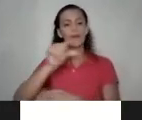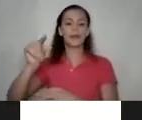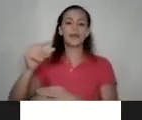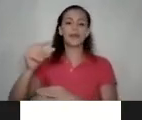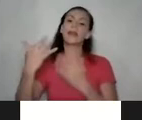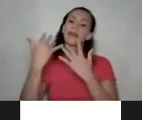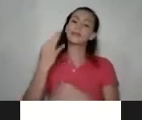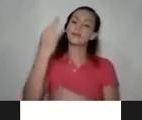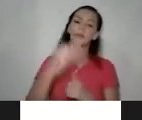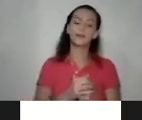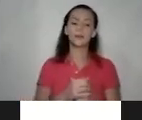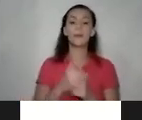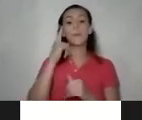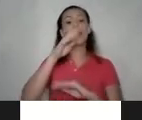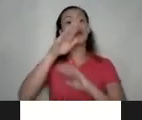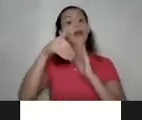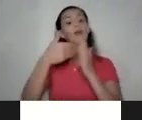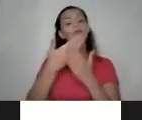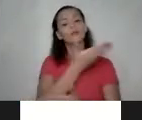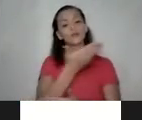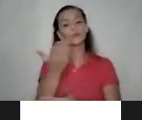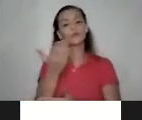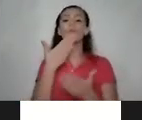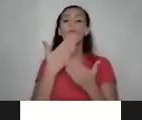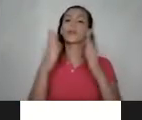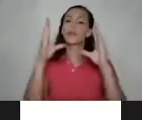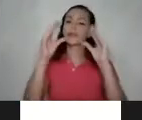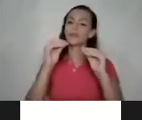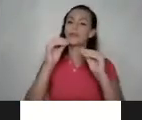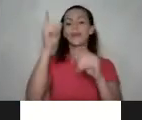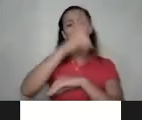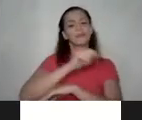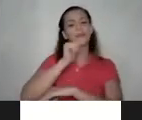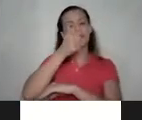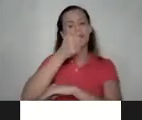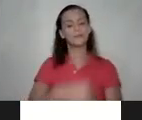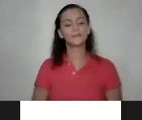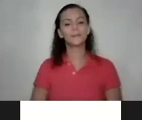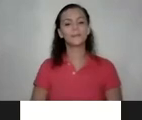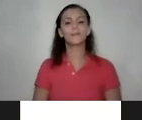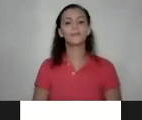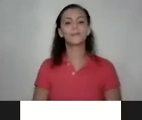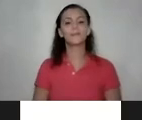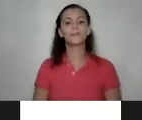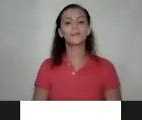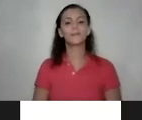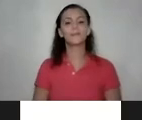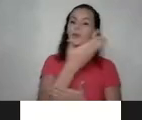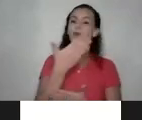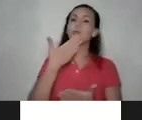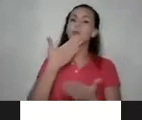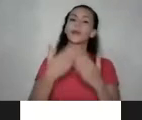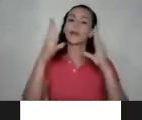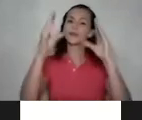para todos y ustedes buenas noches y hasta mañana muchas gracias a todos y todas buenas noches